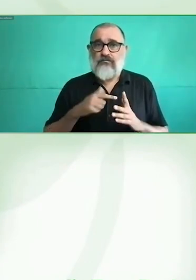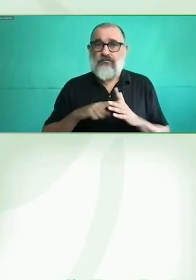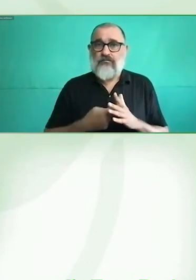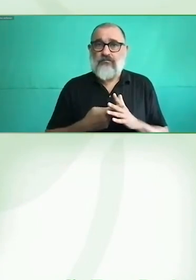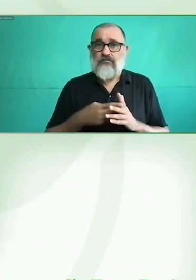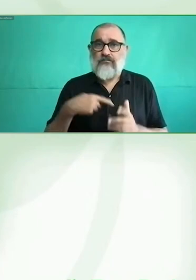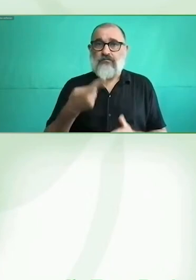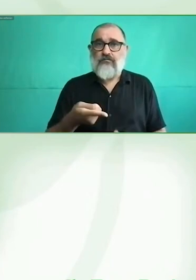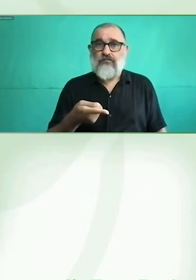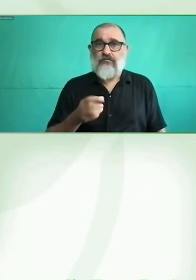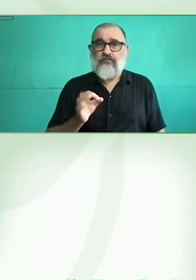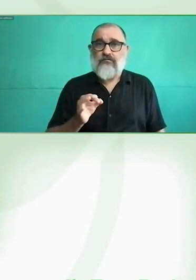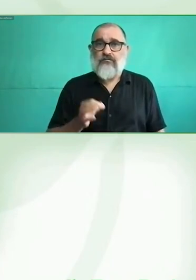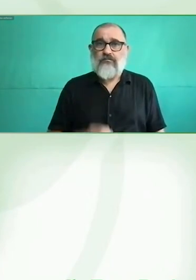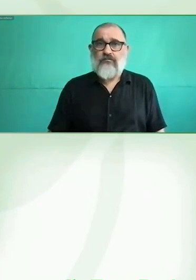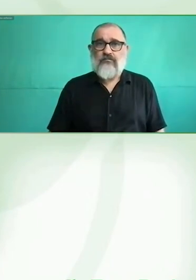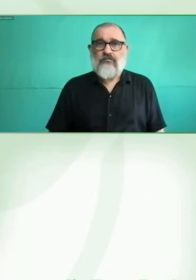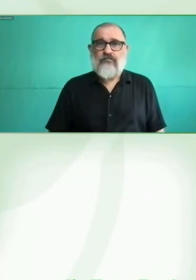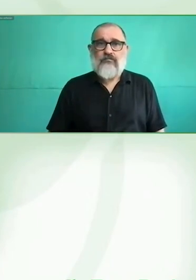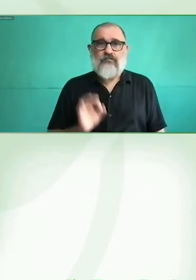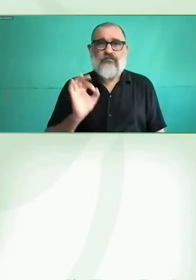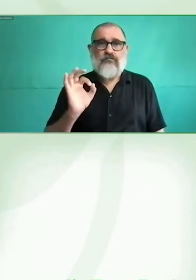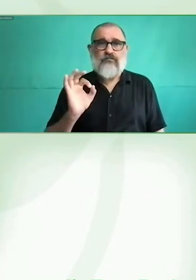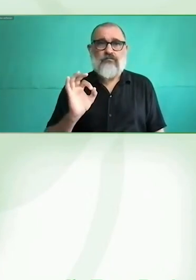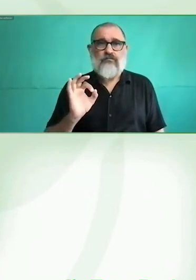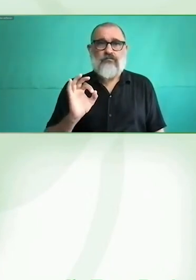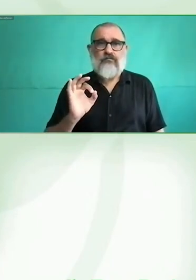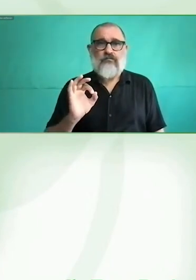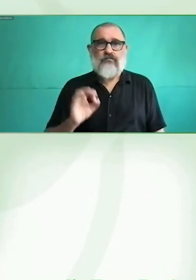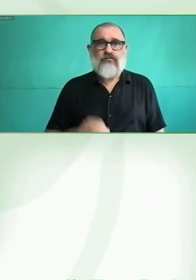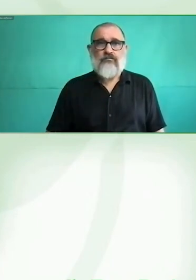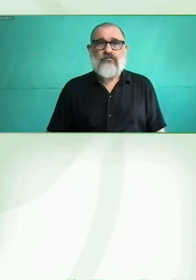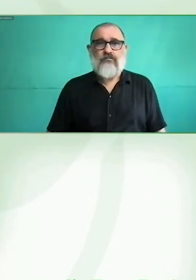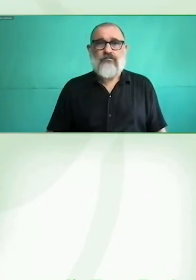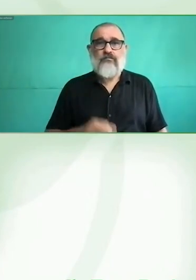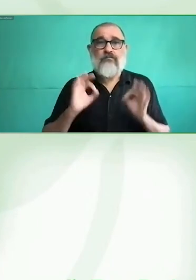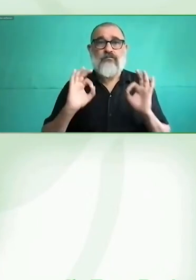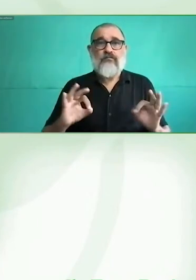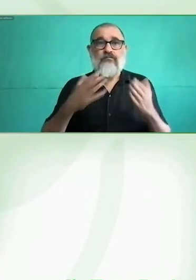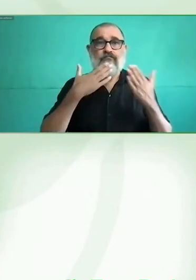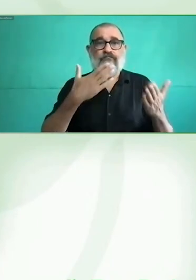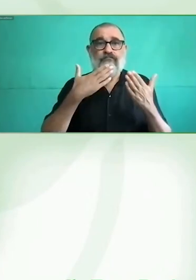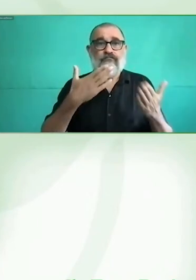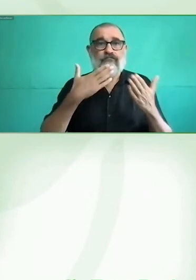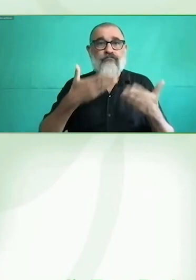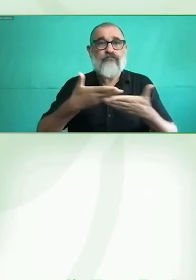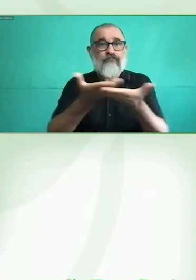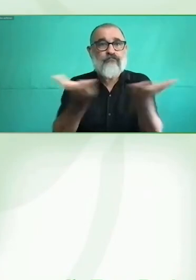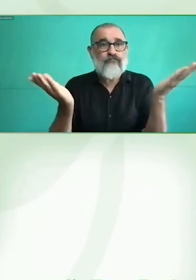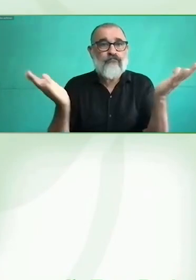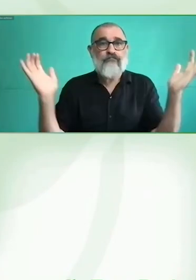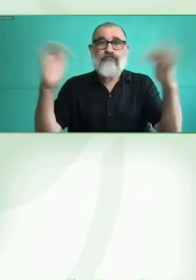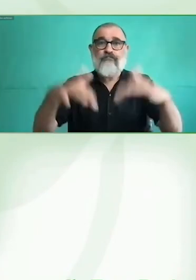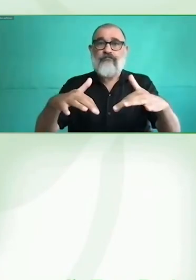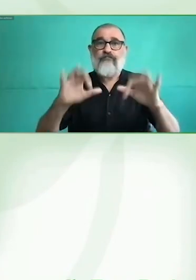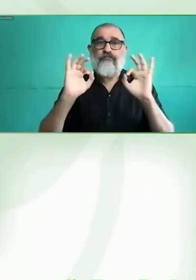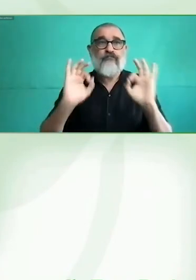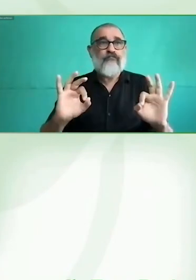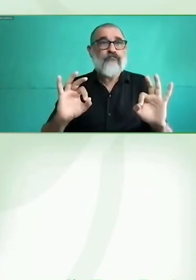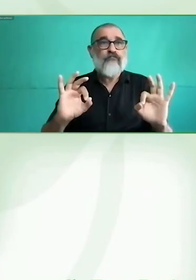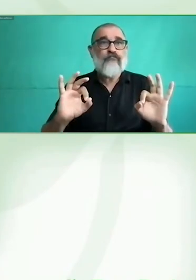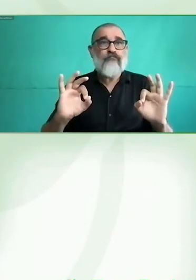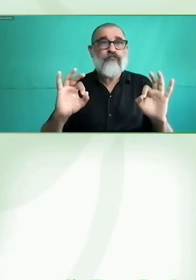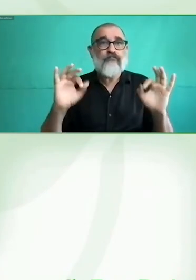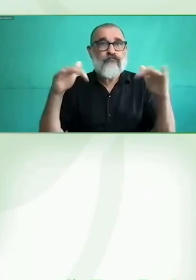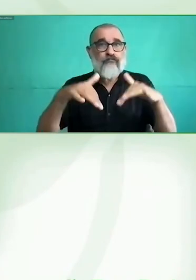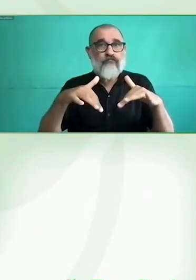Perfecto. Entonces, muchas, muchas gracias a todos quienes están acá, unidos, reunidos con nosotros, en esta